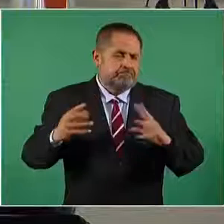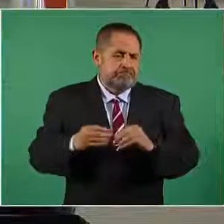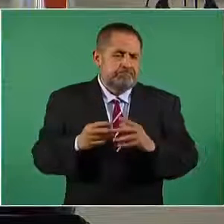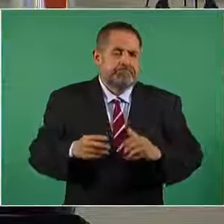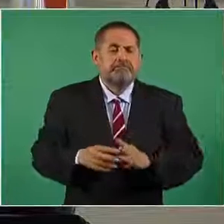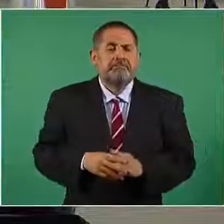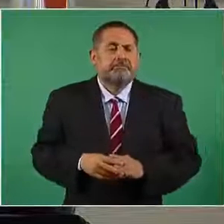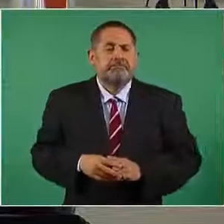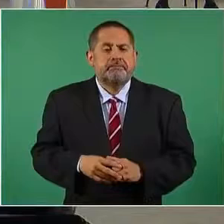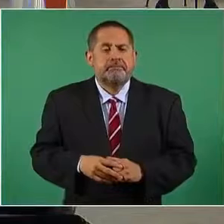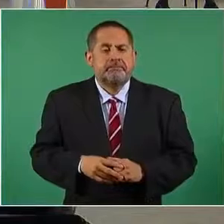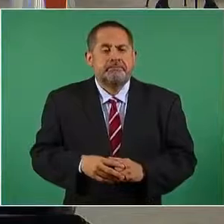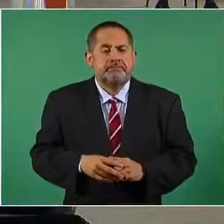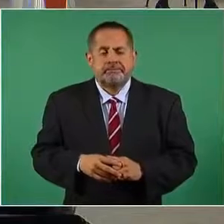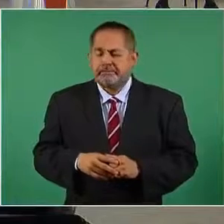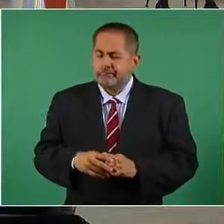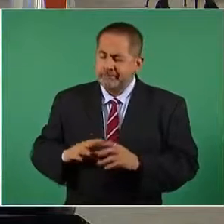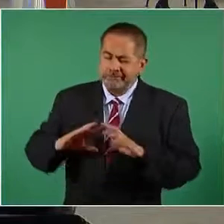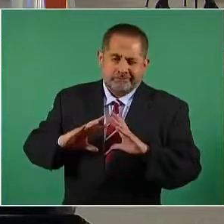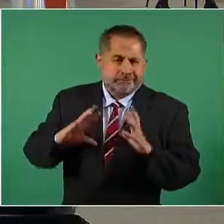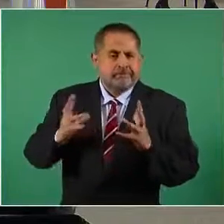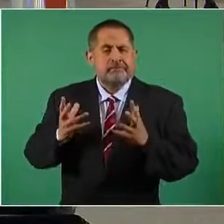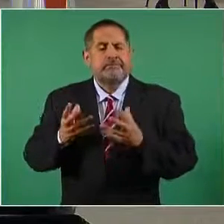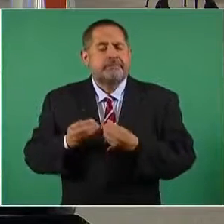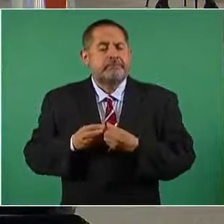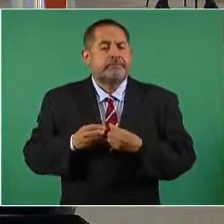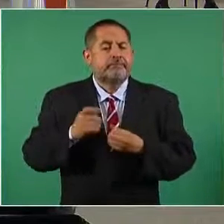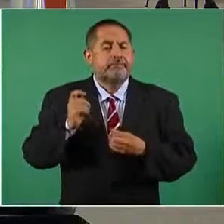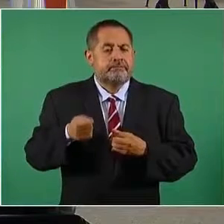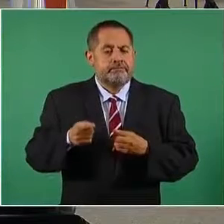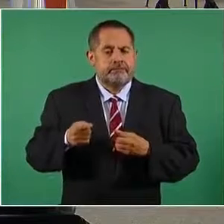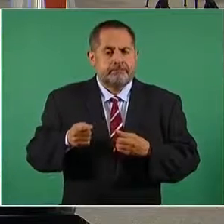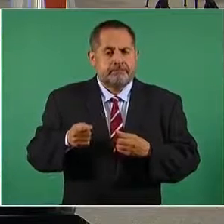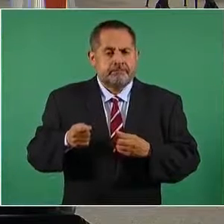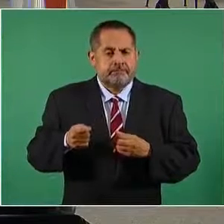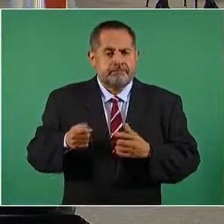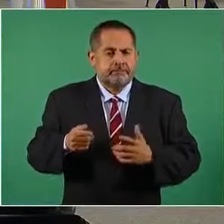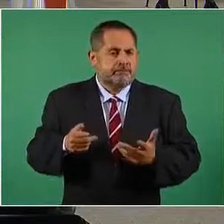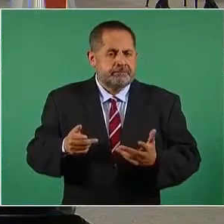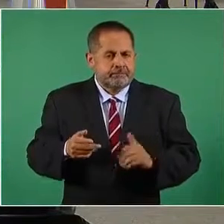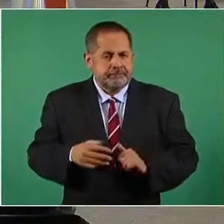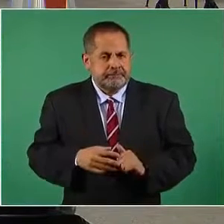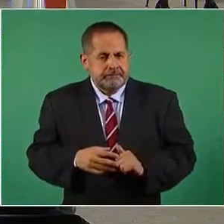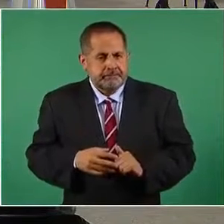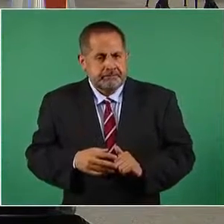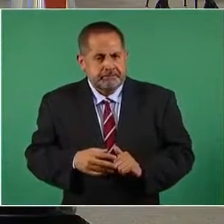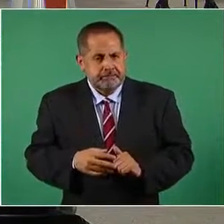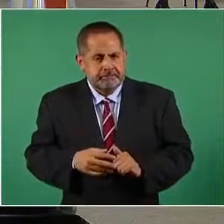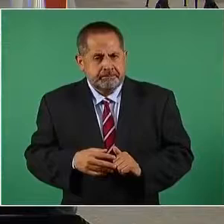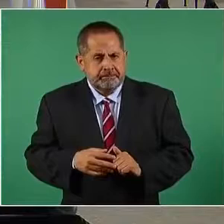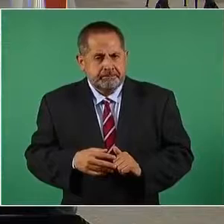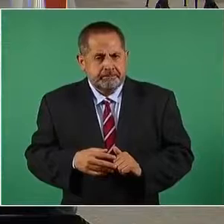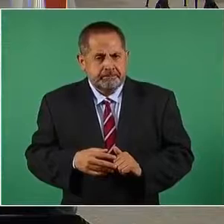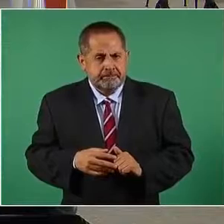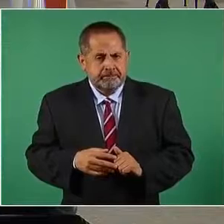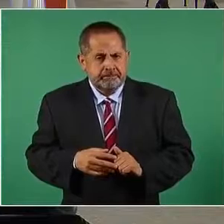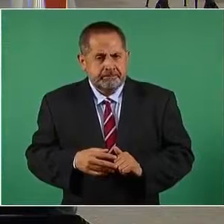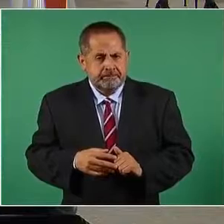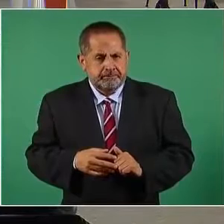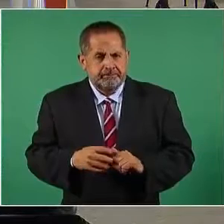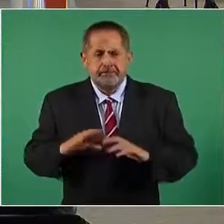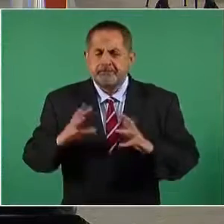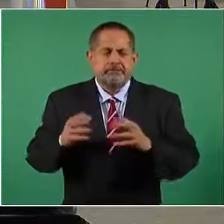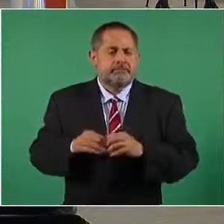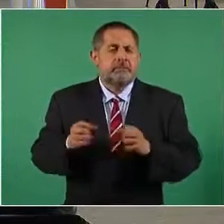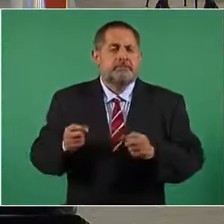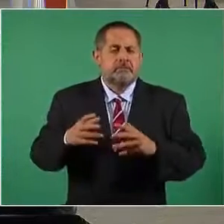Aérea. El total empleado, quedó aquí encimada la lámina, pero